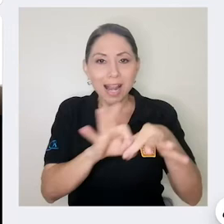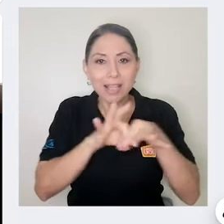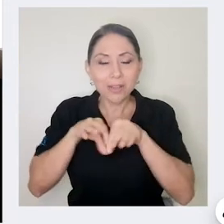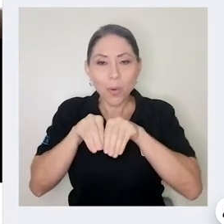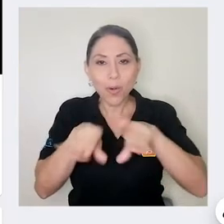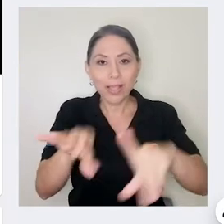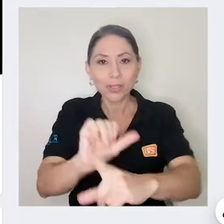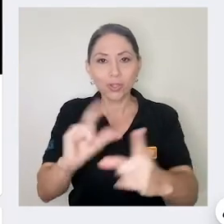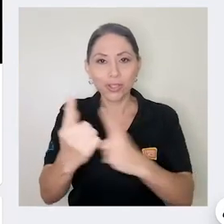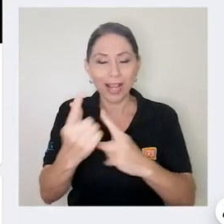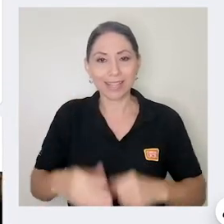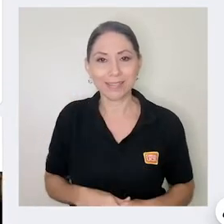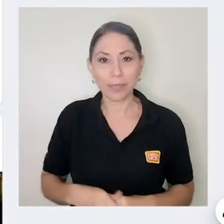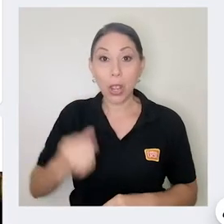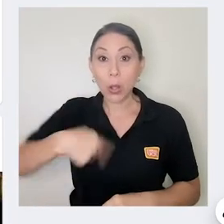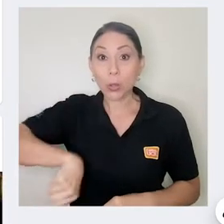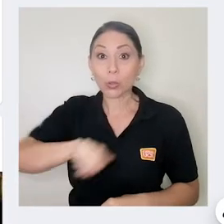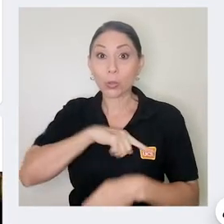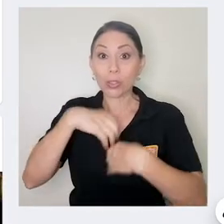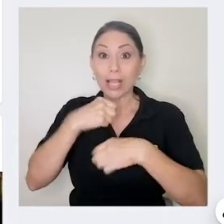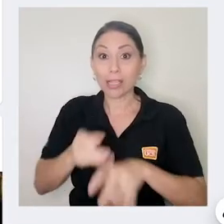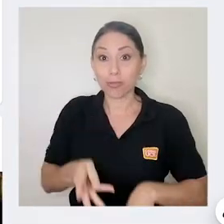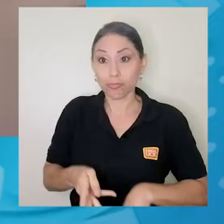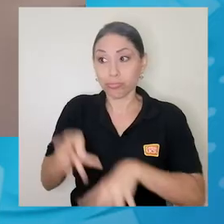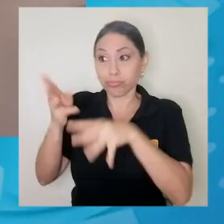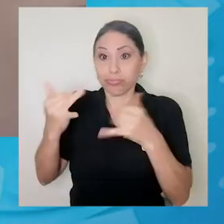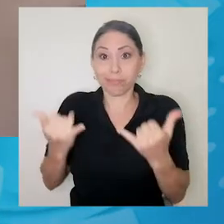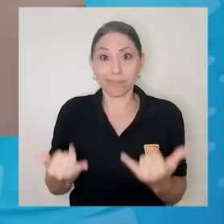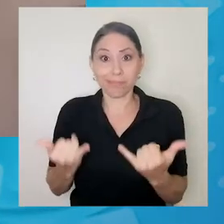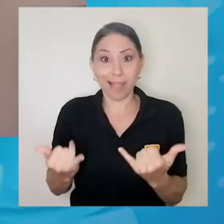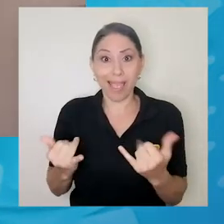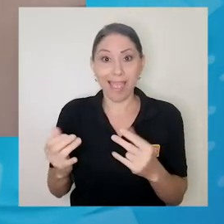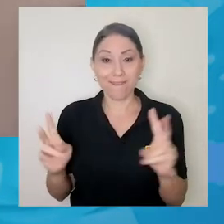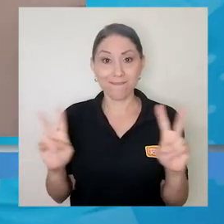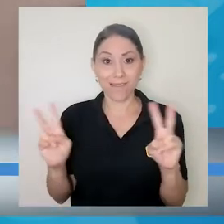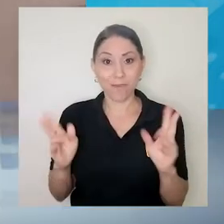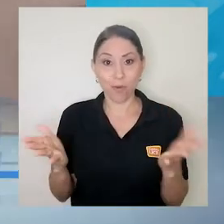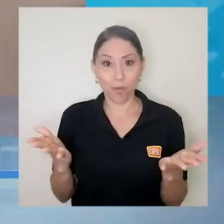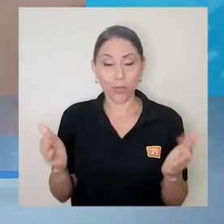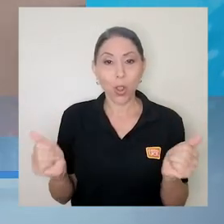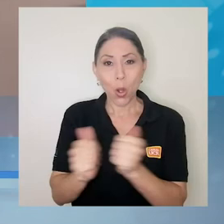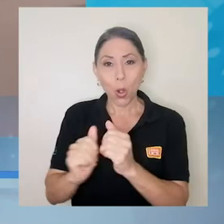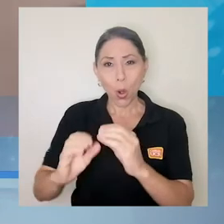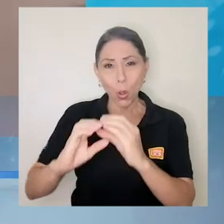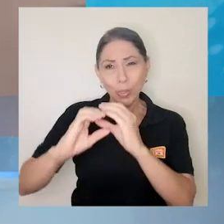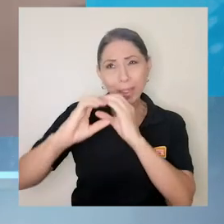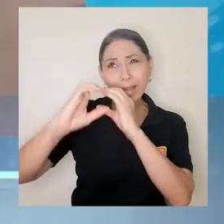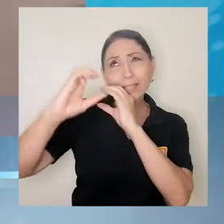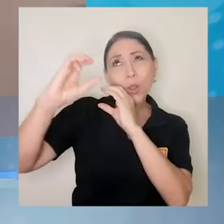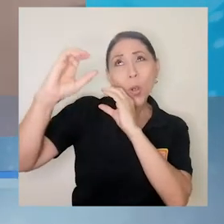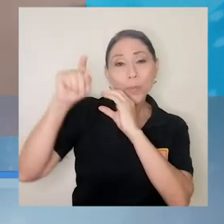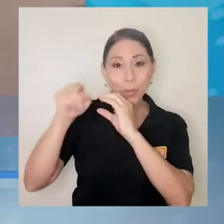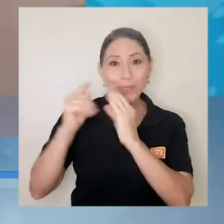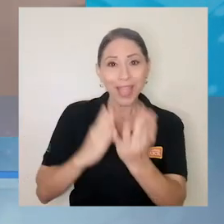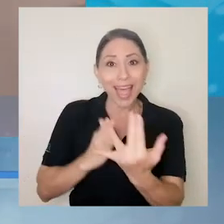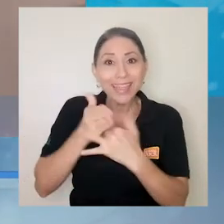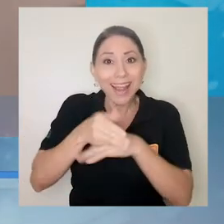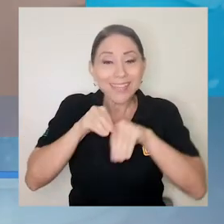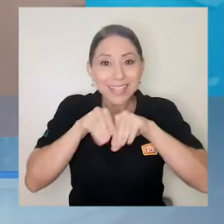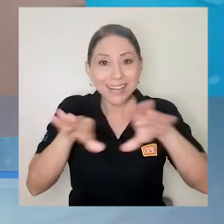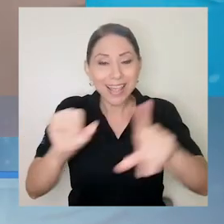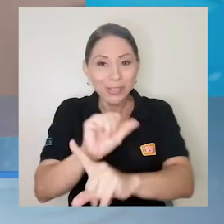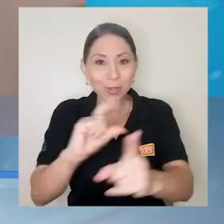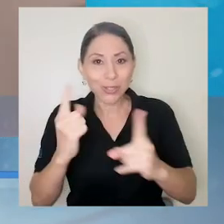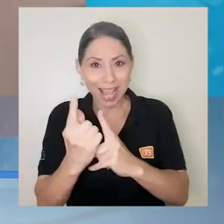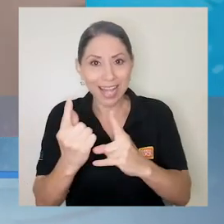implementando la transmisión en vivo con telescopio a través de las redes sociales también este